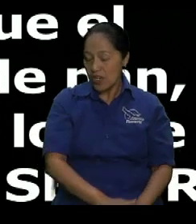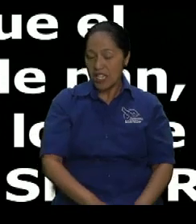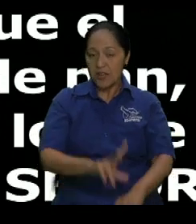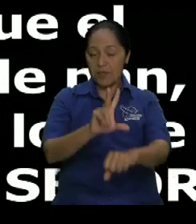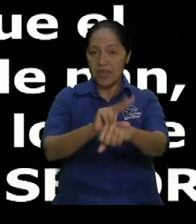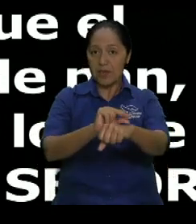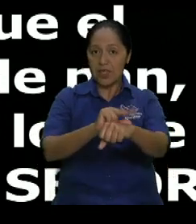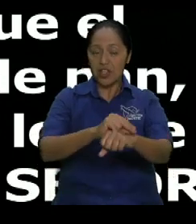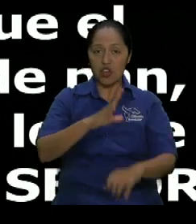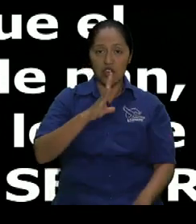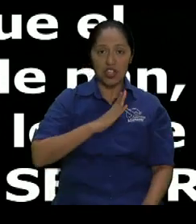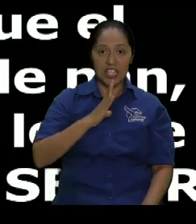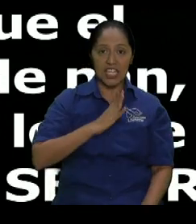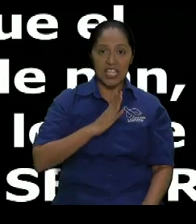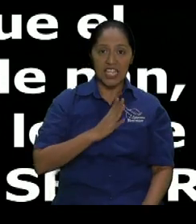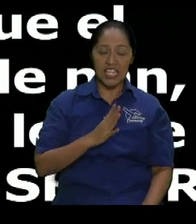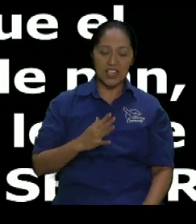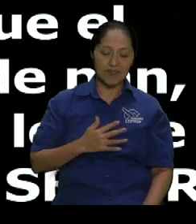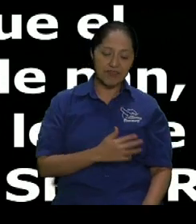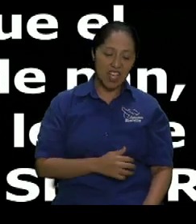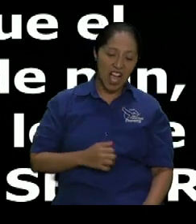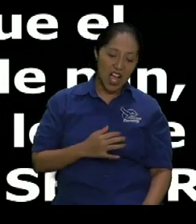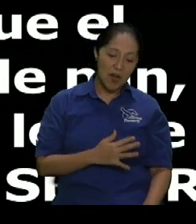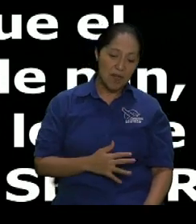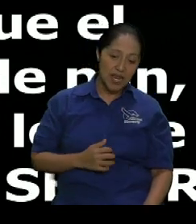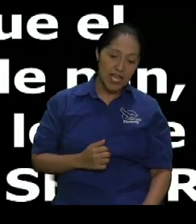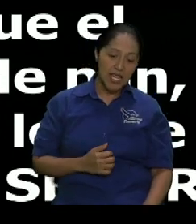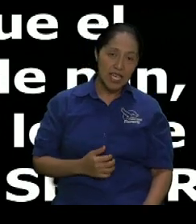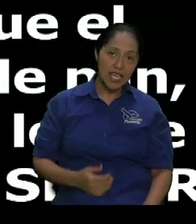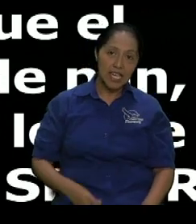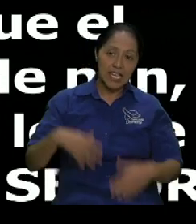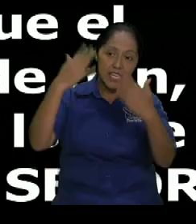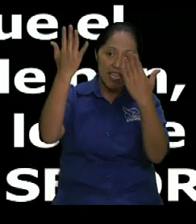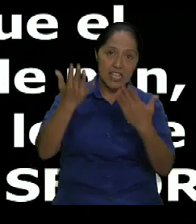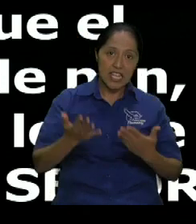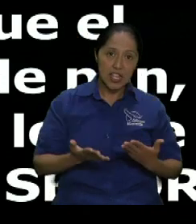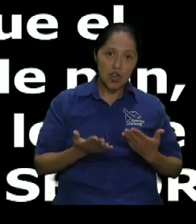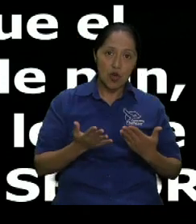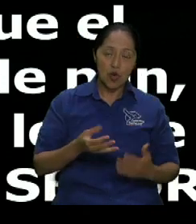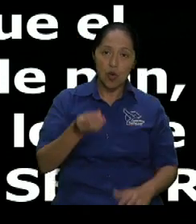y te alimentó con el maná que no conocías ni tú